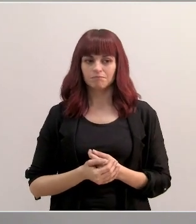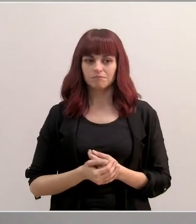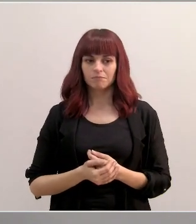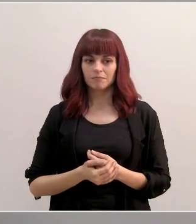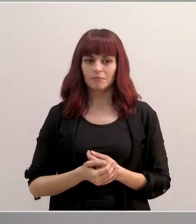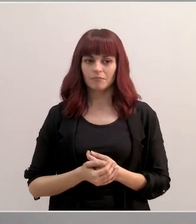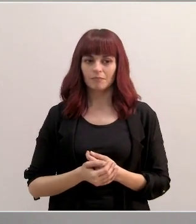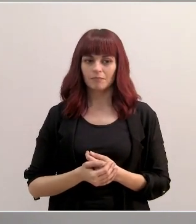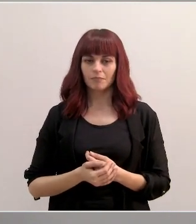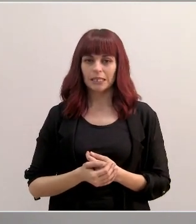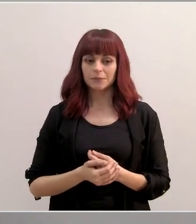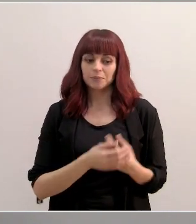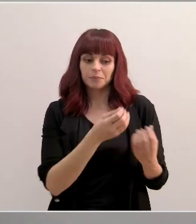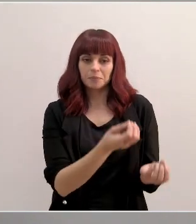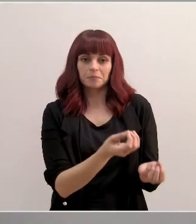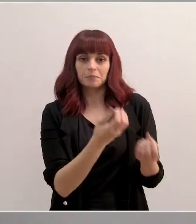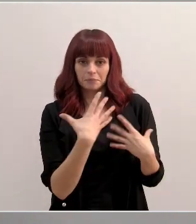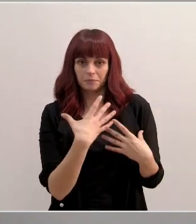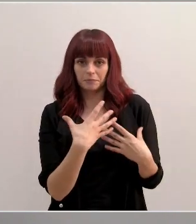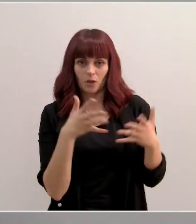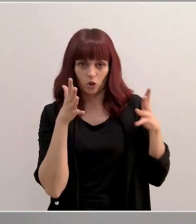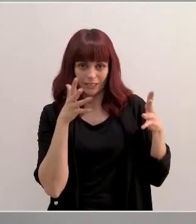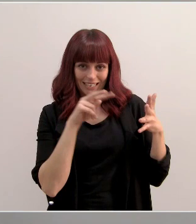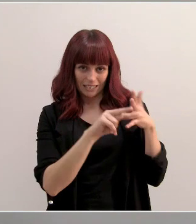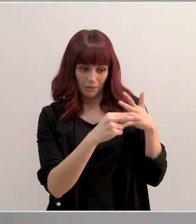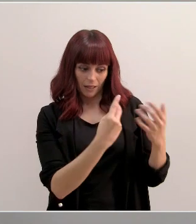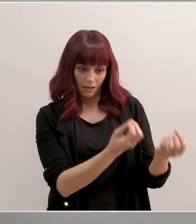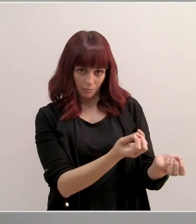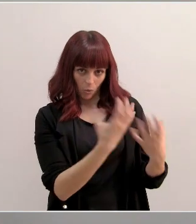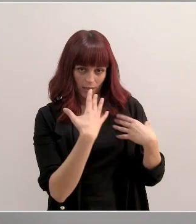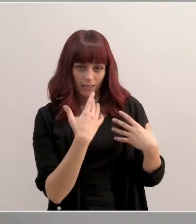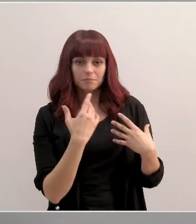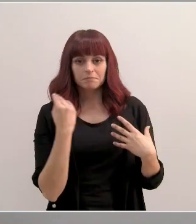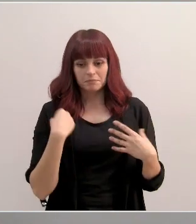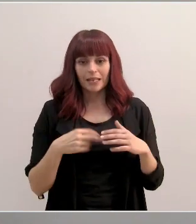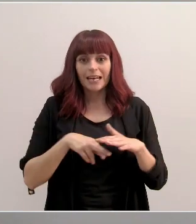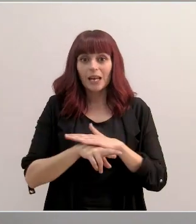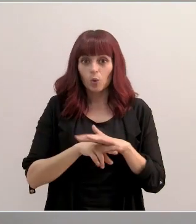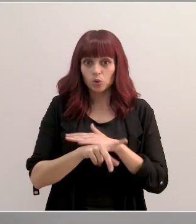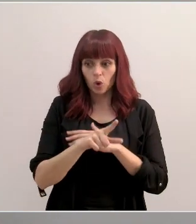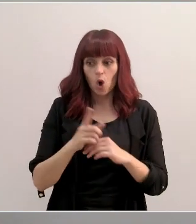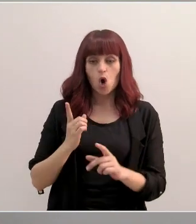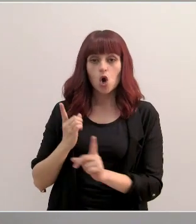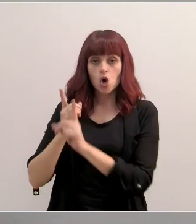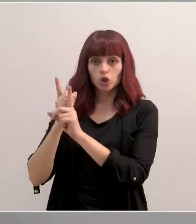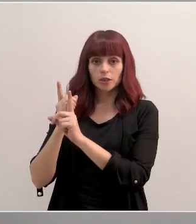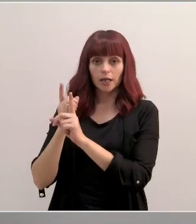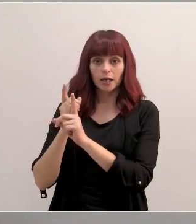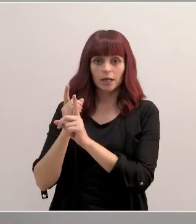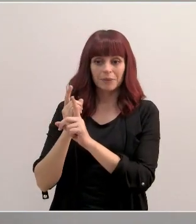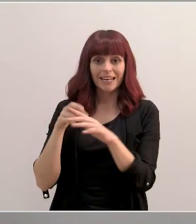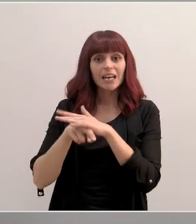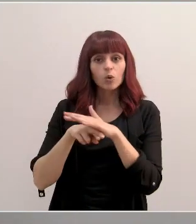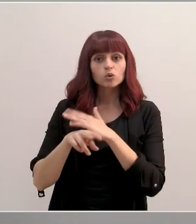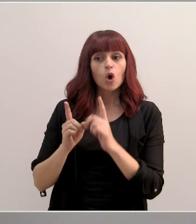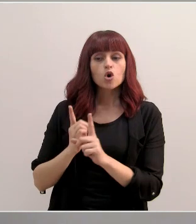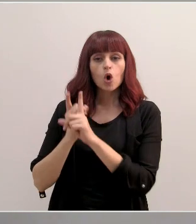por lo que me han transmitido de la Consejería de Transparencia, ese recurso no se ha interpuesto, no se interponen los recursos